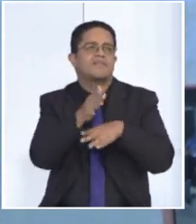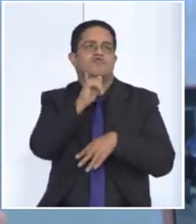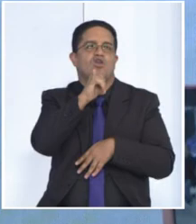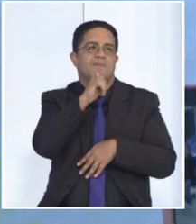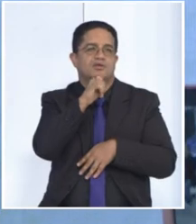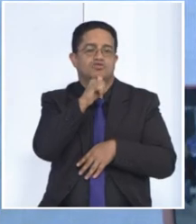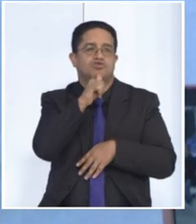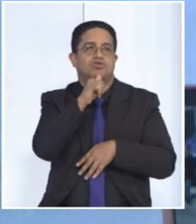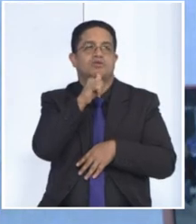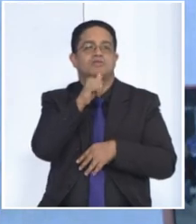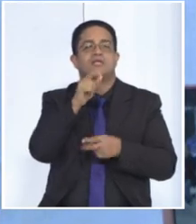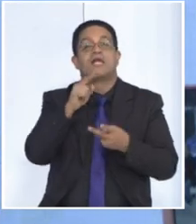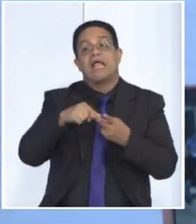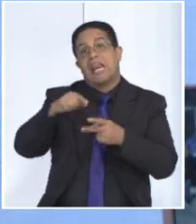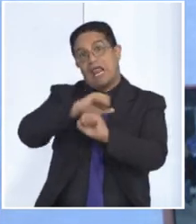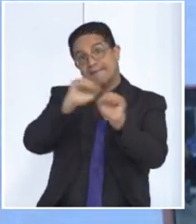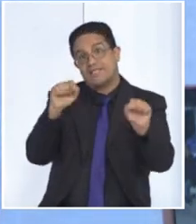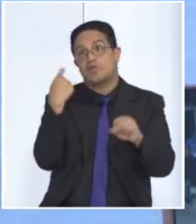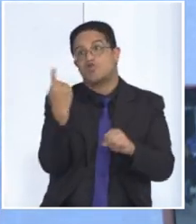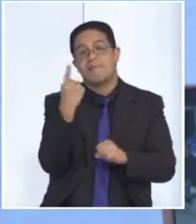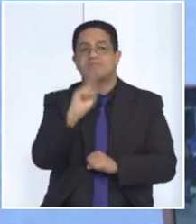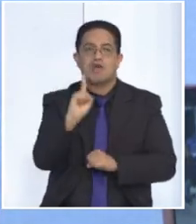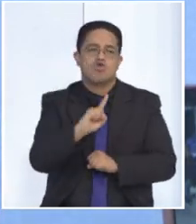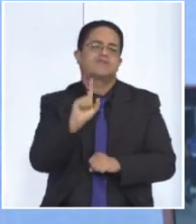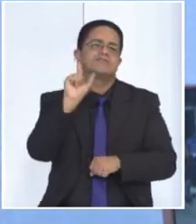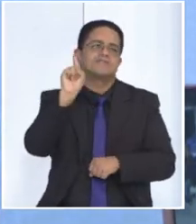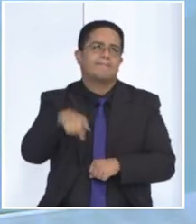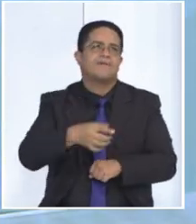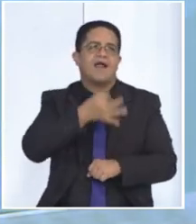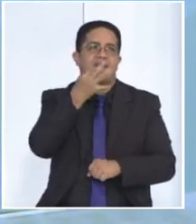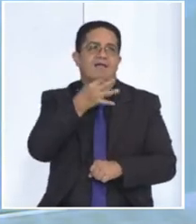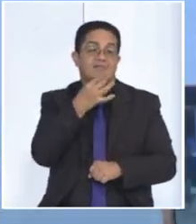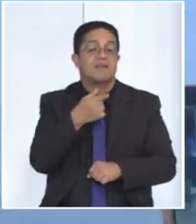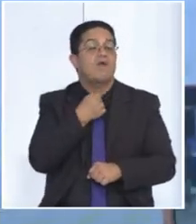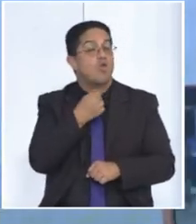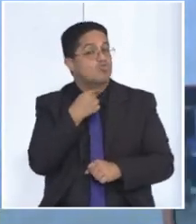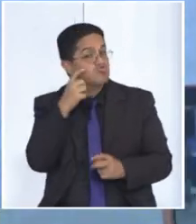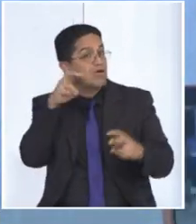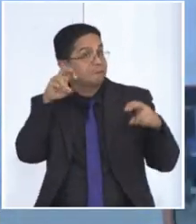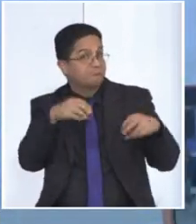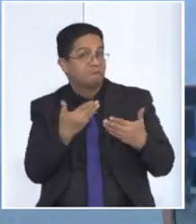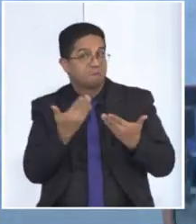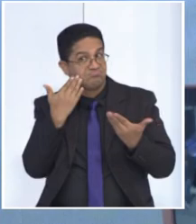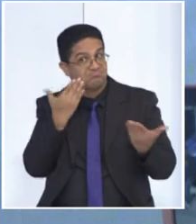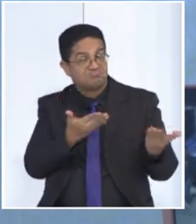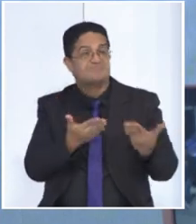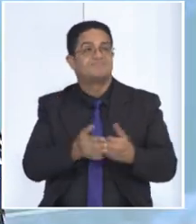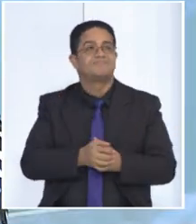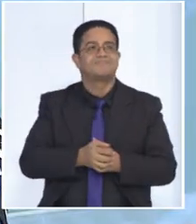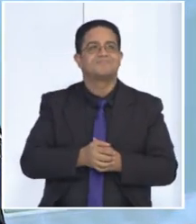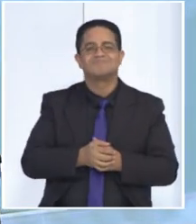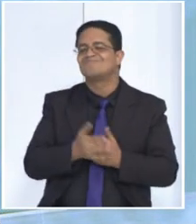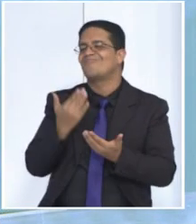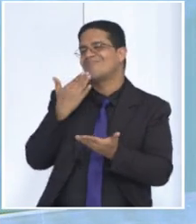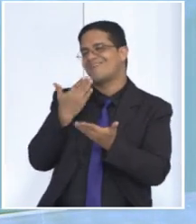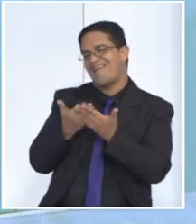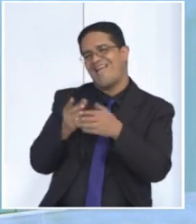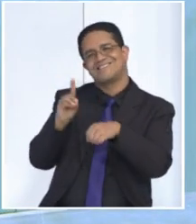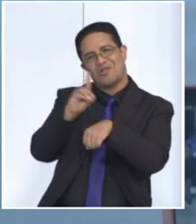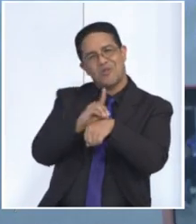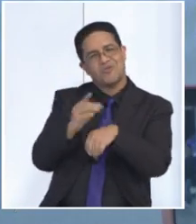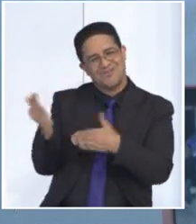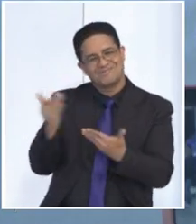solamente en nuestro espacio de la tizana, aquí cada vez que Dani me invite, encantado de estar aquí con ella y bueno, por supuesto, por allí siempre estamos en contacto. Gracias por